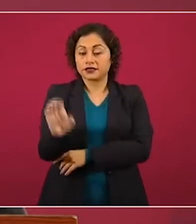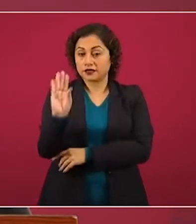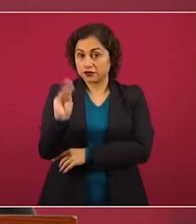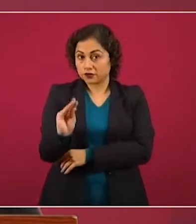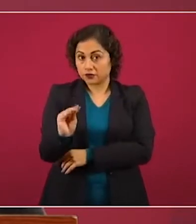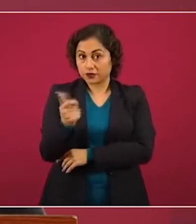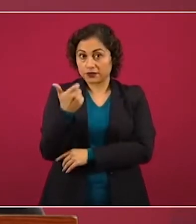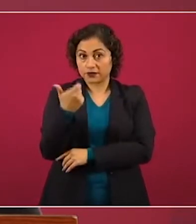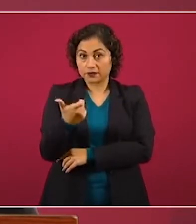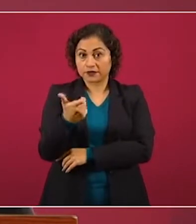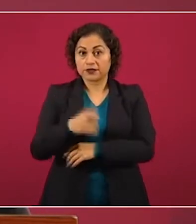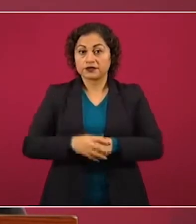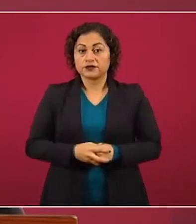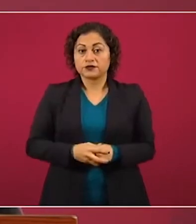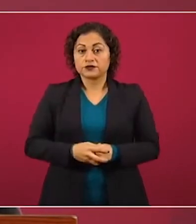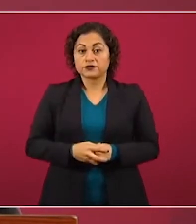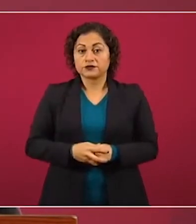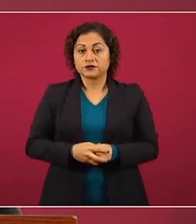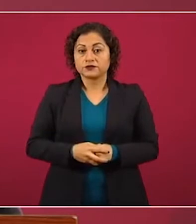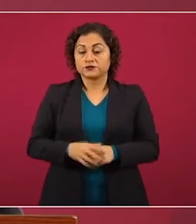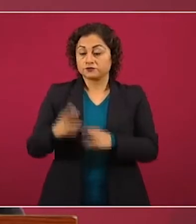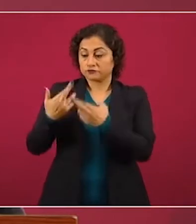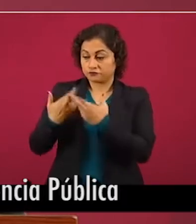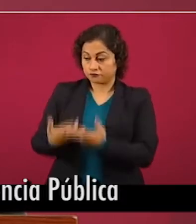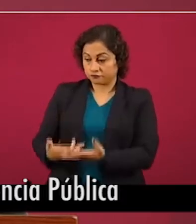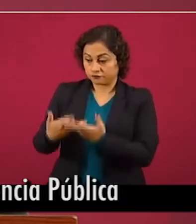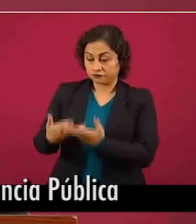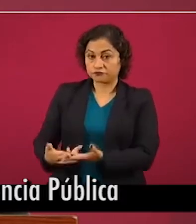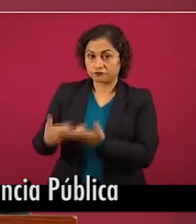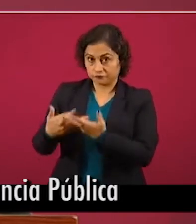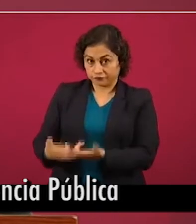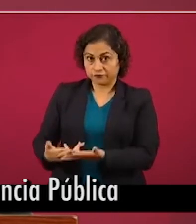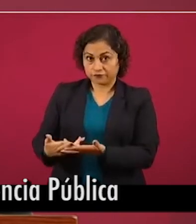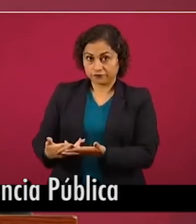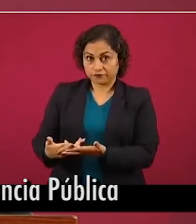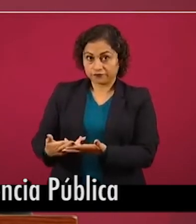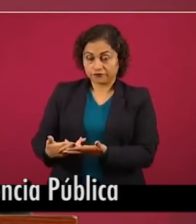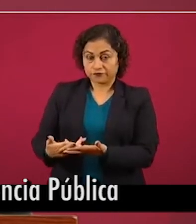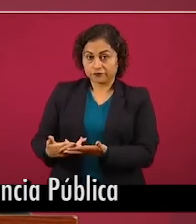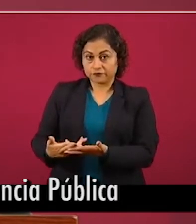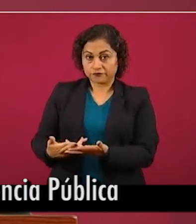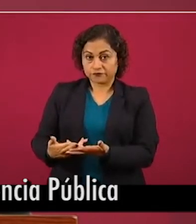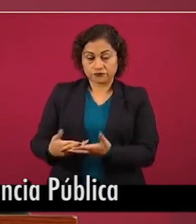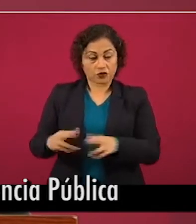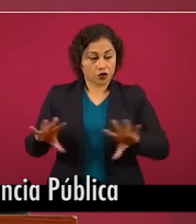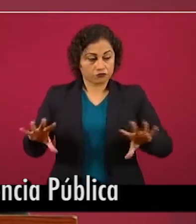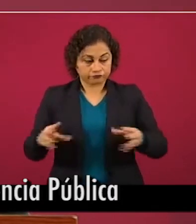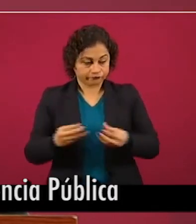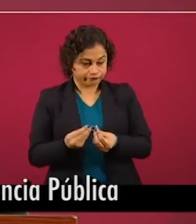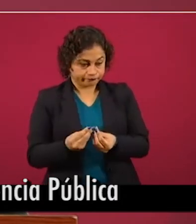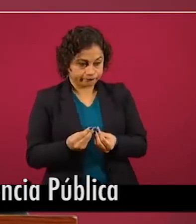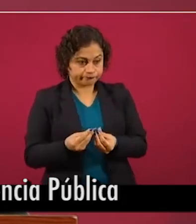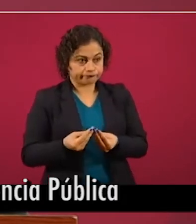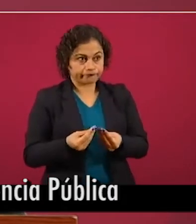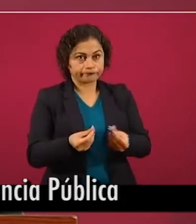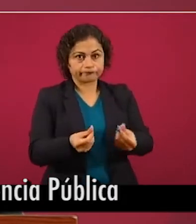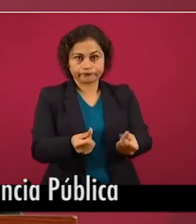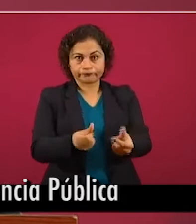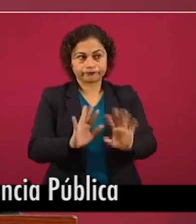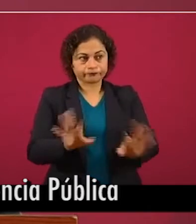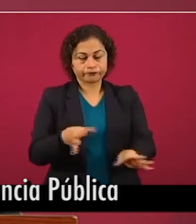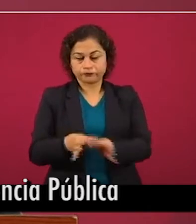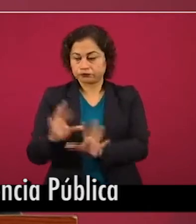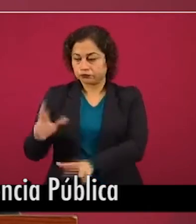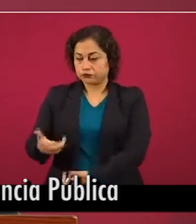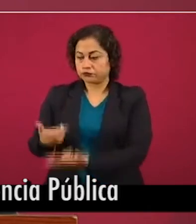El remanente o utilidad del sorteo que se dio como apoyo al Insabi